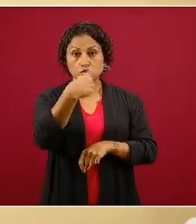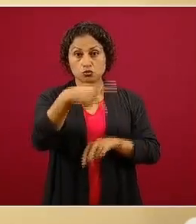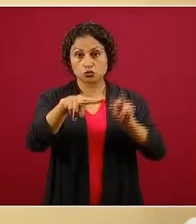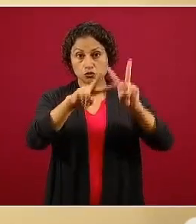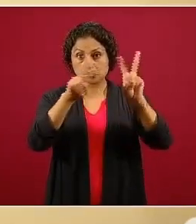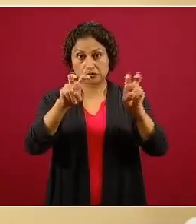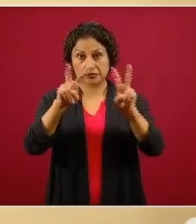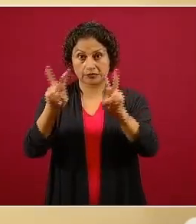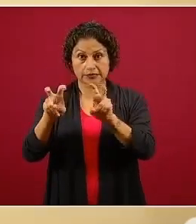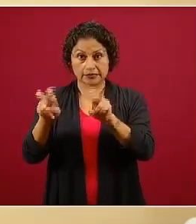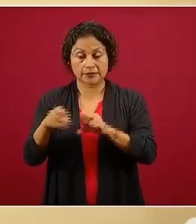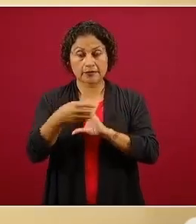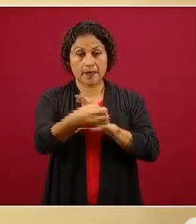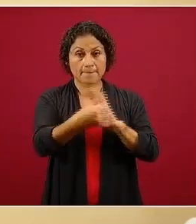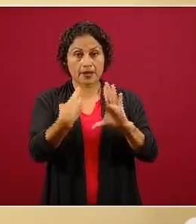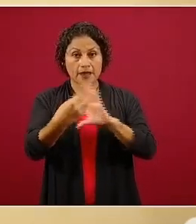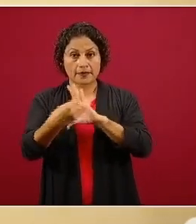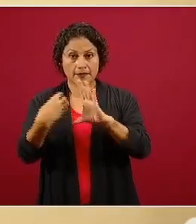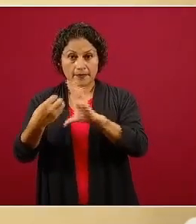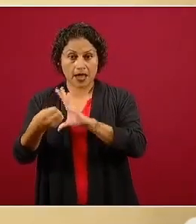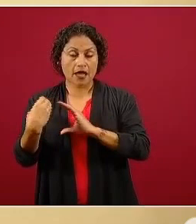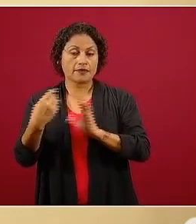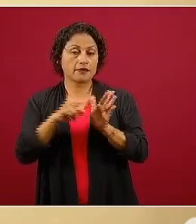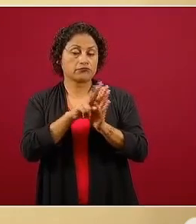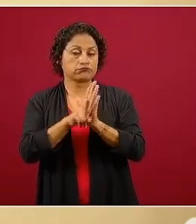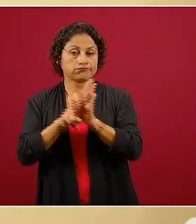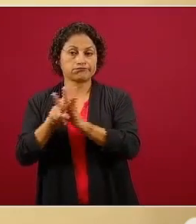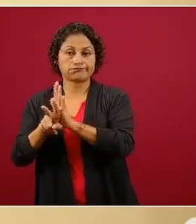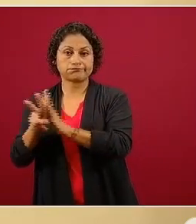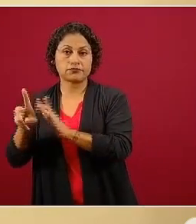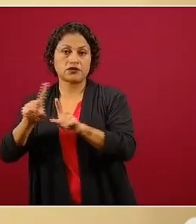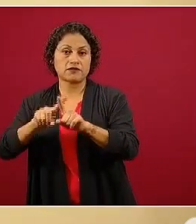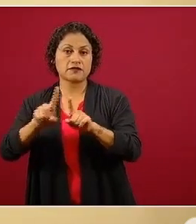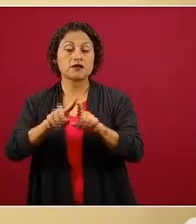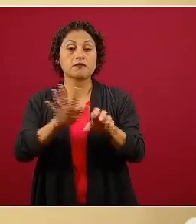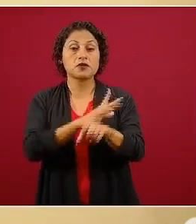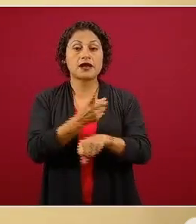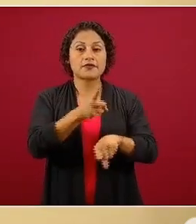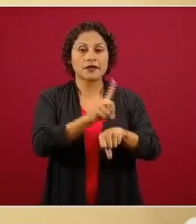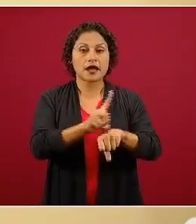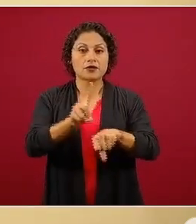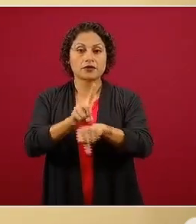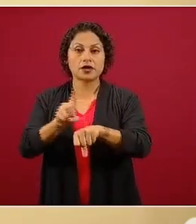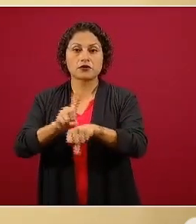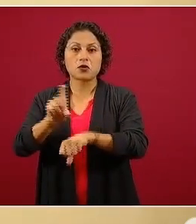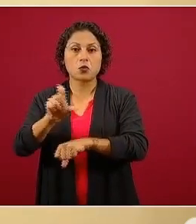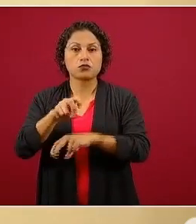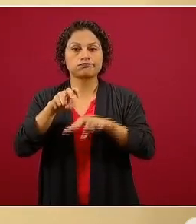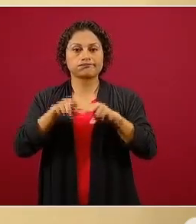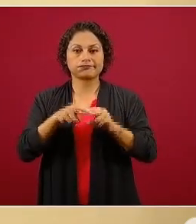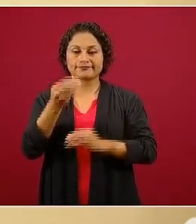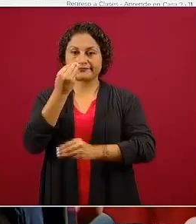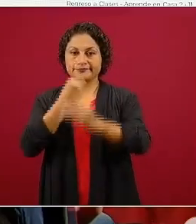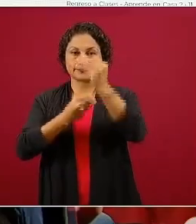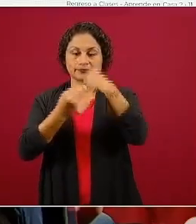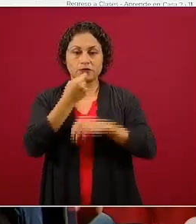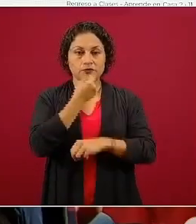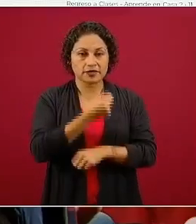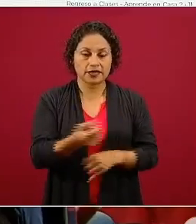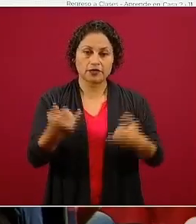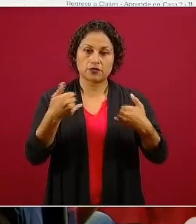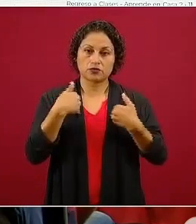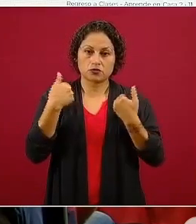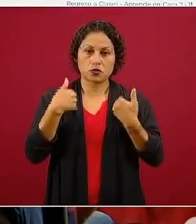para que cada día, a la hora de la comida, las niñas, los niños, los jóvenes, puedan